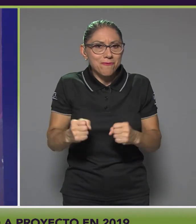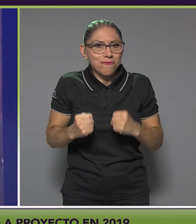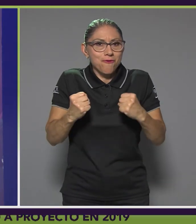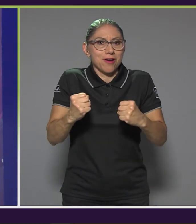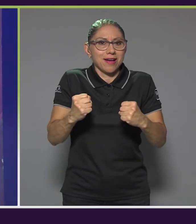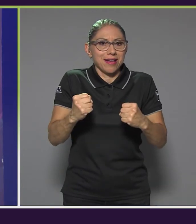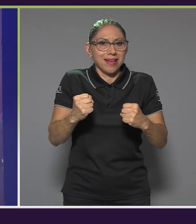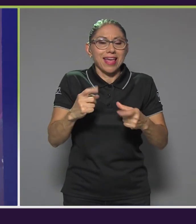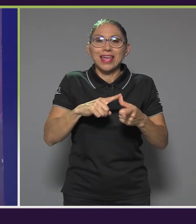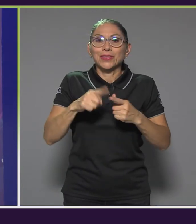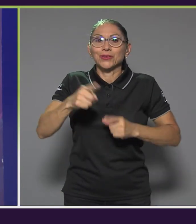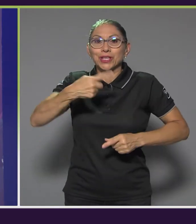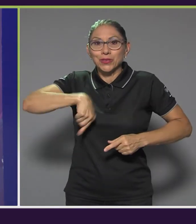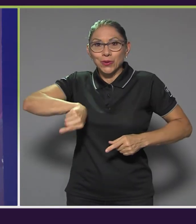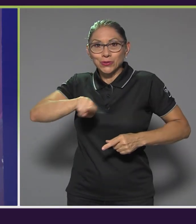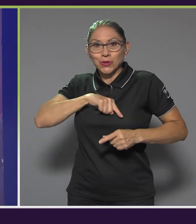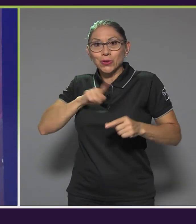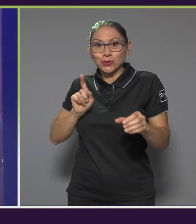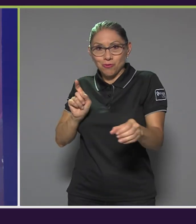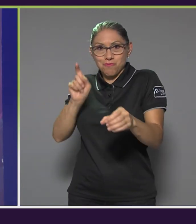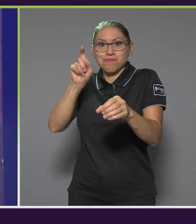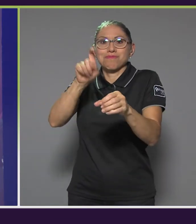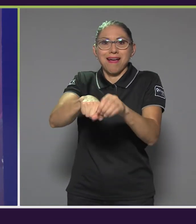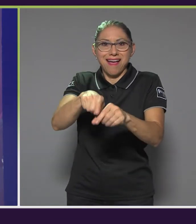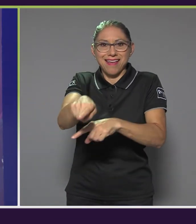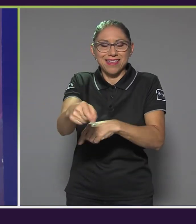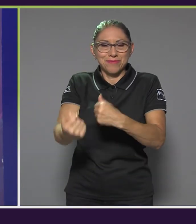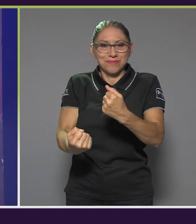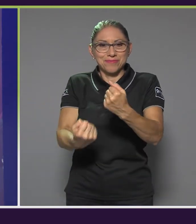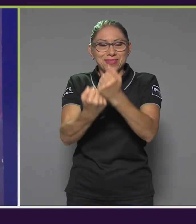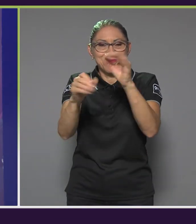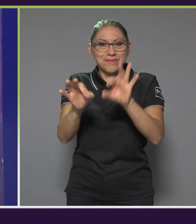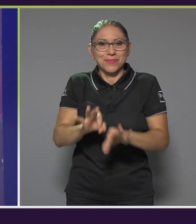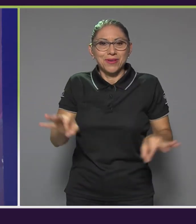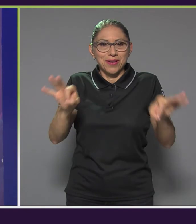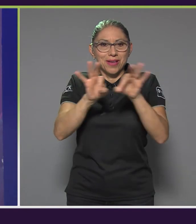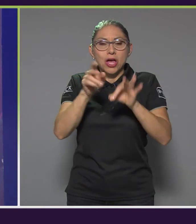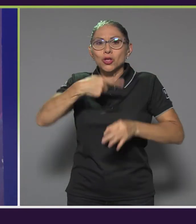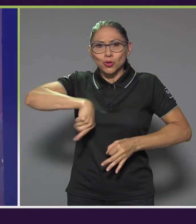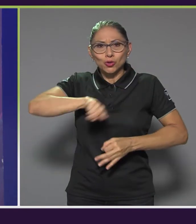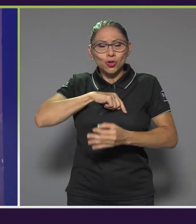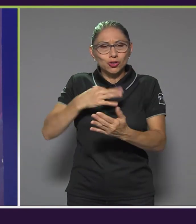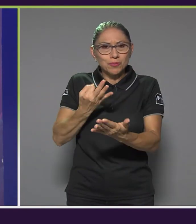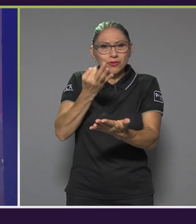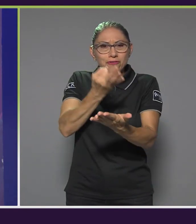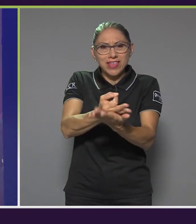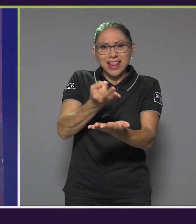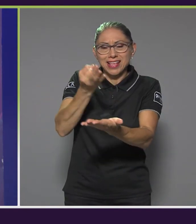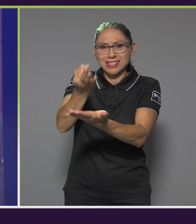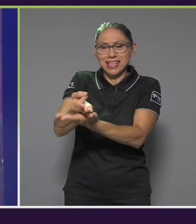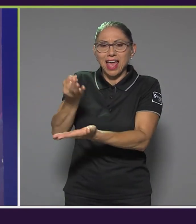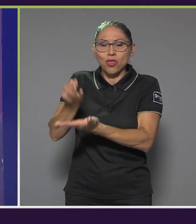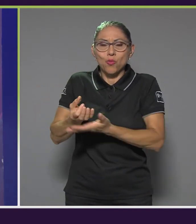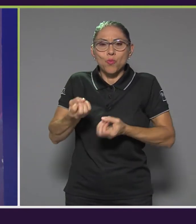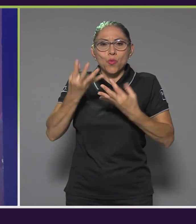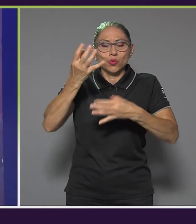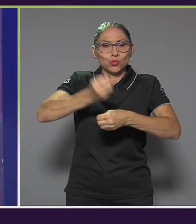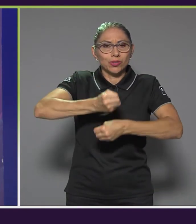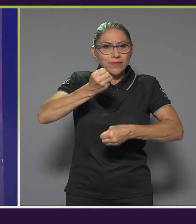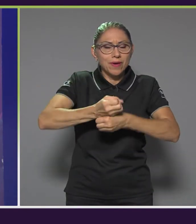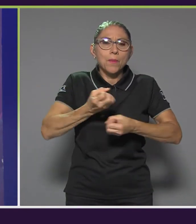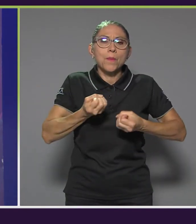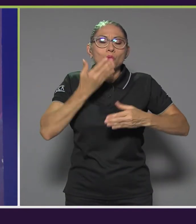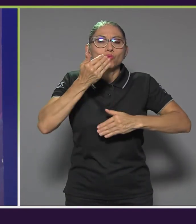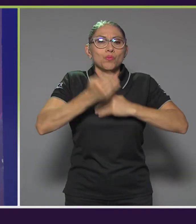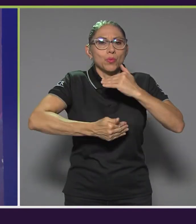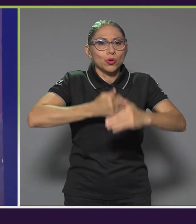Entonces, nosotros nos sumamos ahí como uno de los aliados claves. Nosotros hemos financiado muchas de las intervenciones que se han hecho, de los procesos